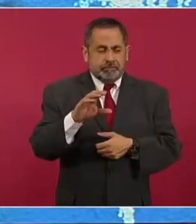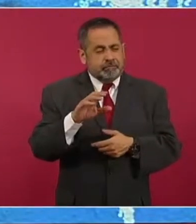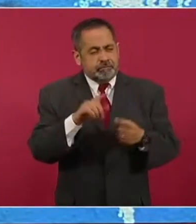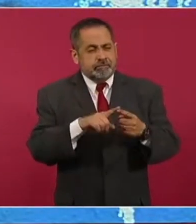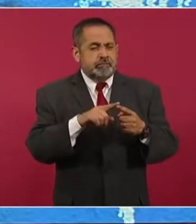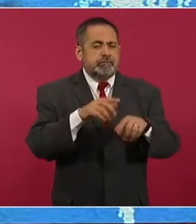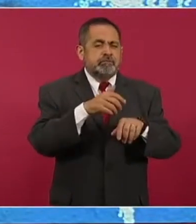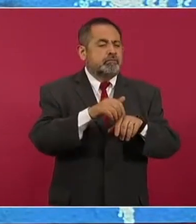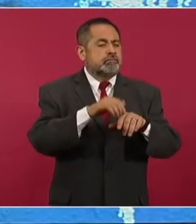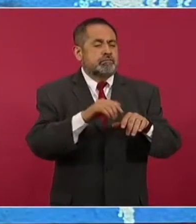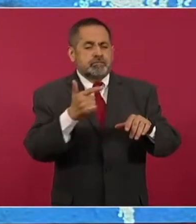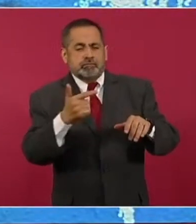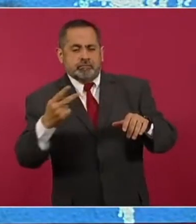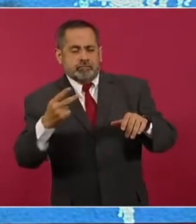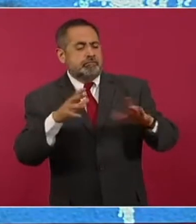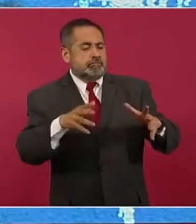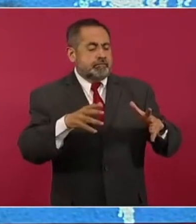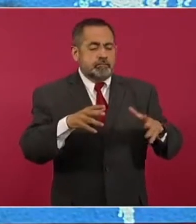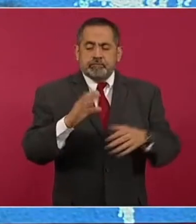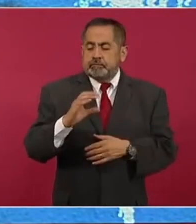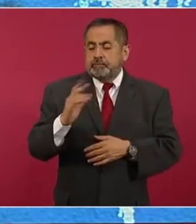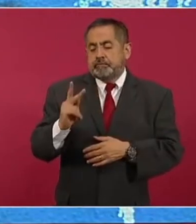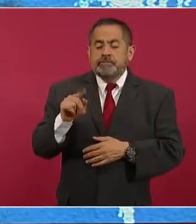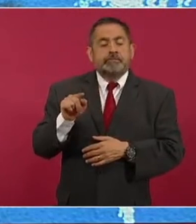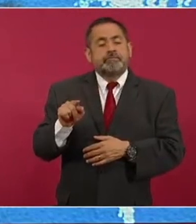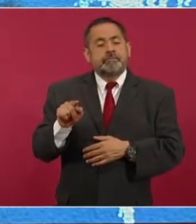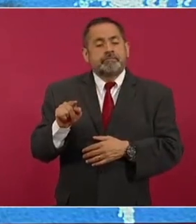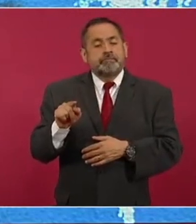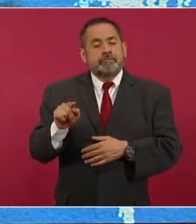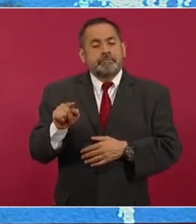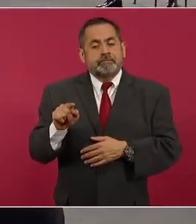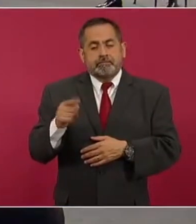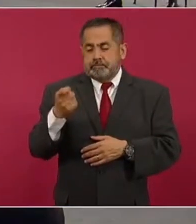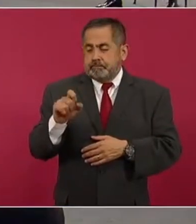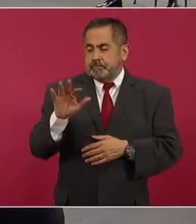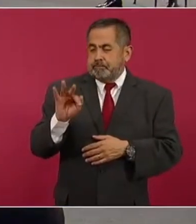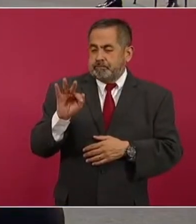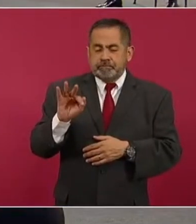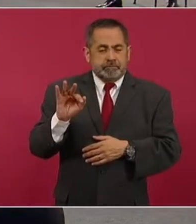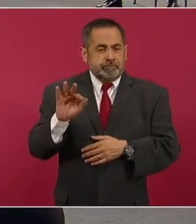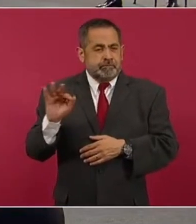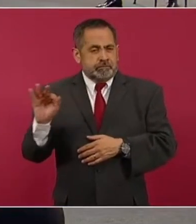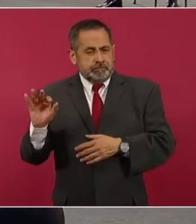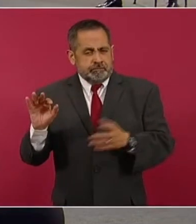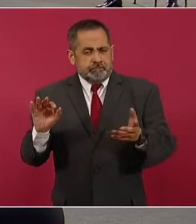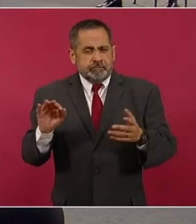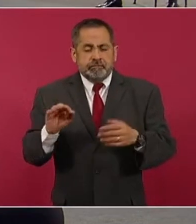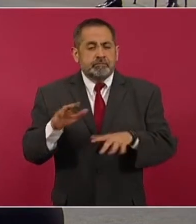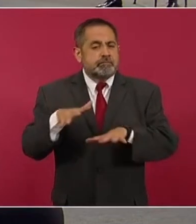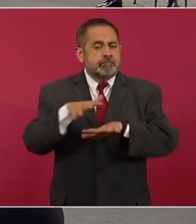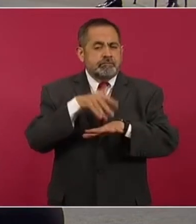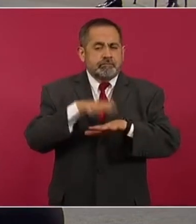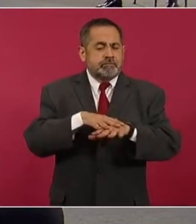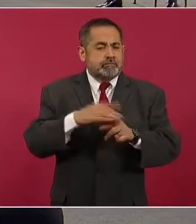Colonia Pueblo Quieto Código Postal 140-40 Tlalpan